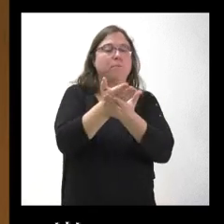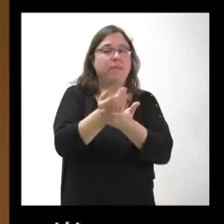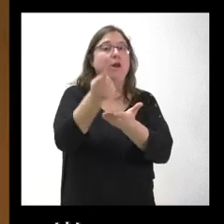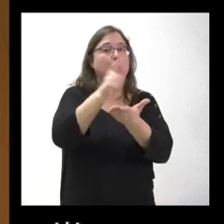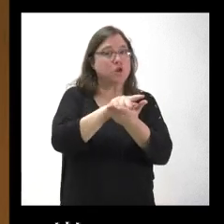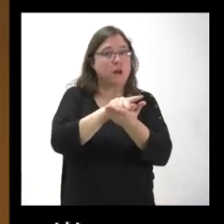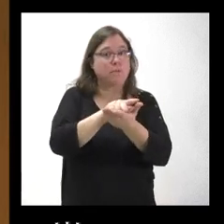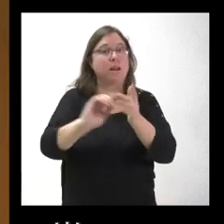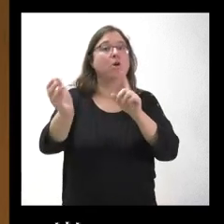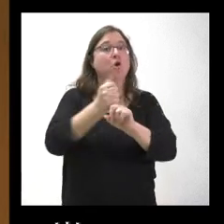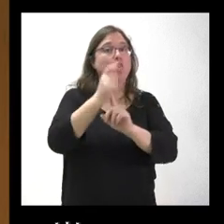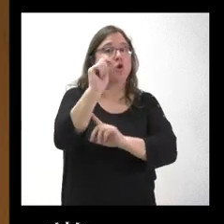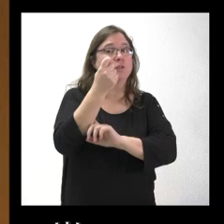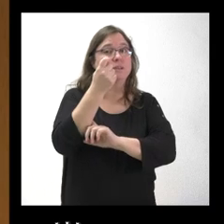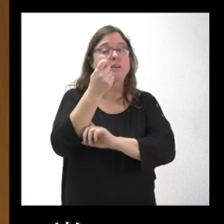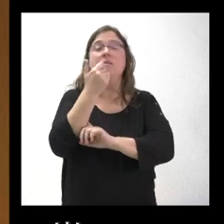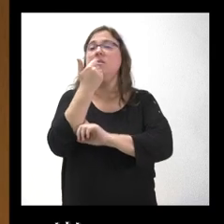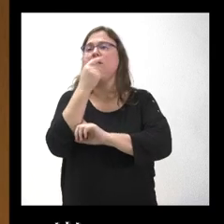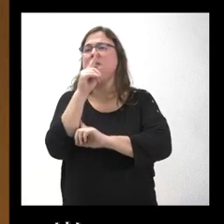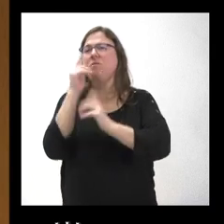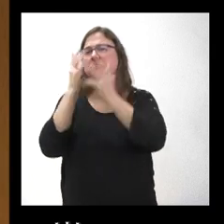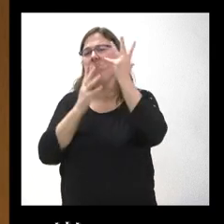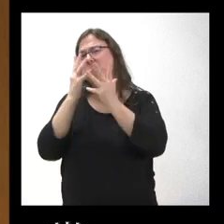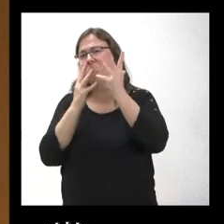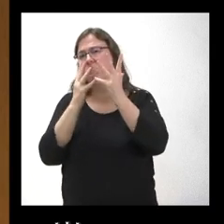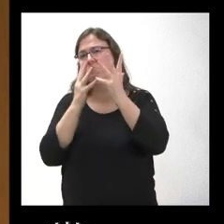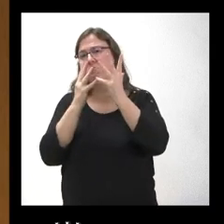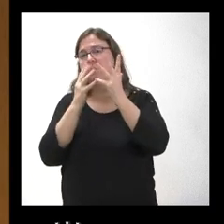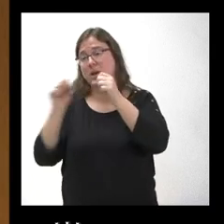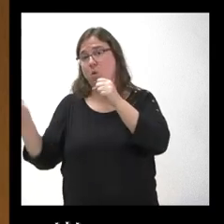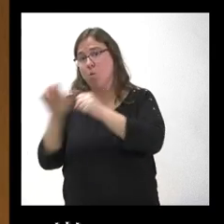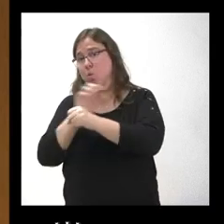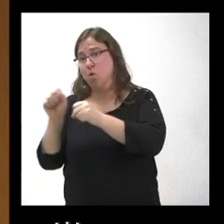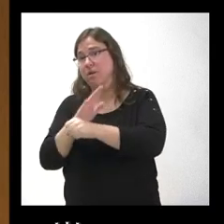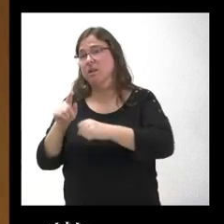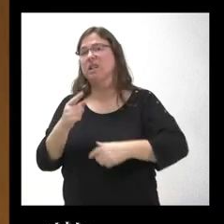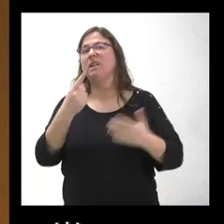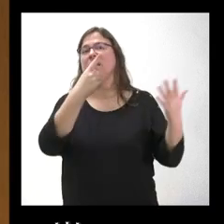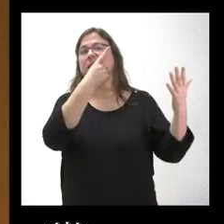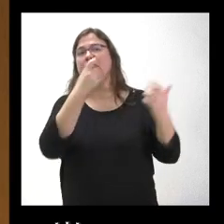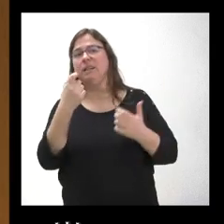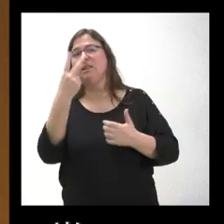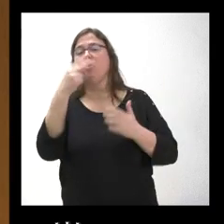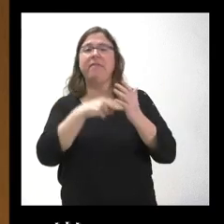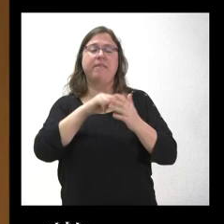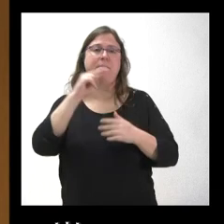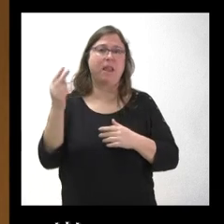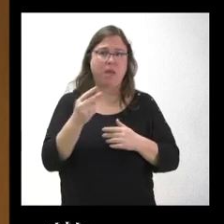para acceder a ella. Si no he calculado mal, para cubrir todas estas ayudas serían unos 620.000 euros,